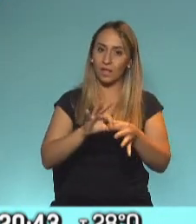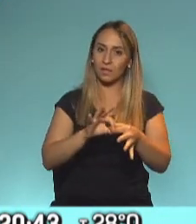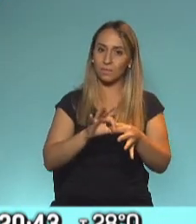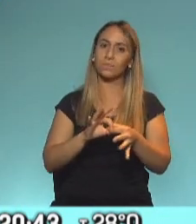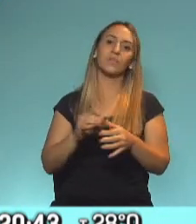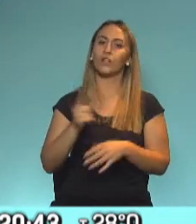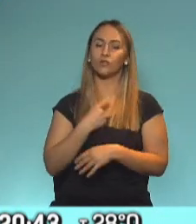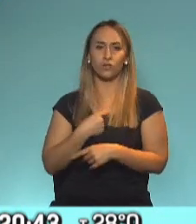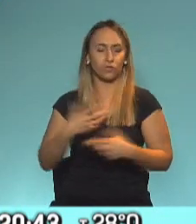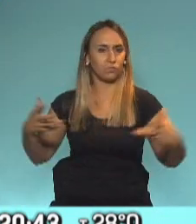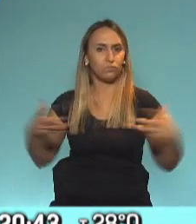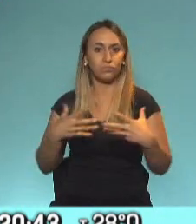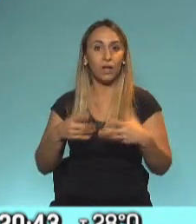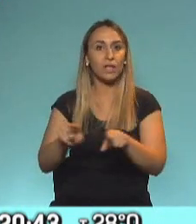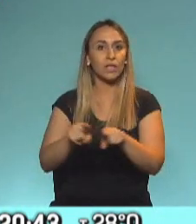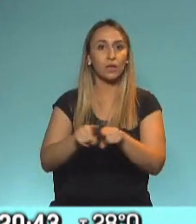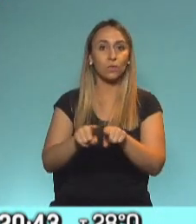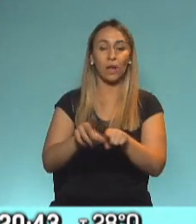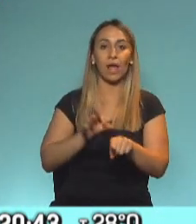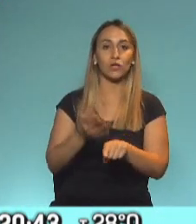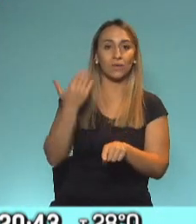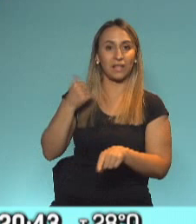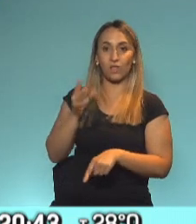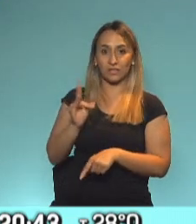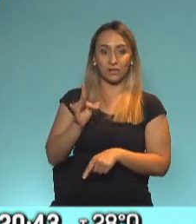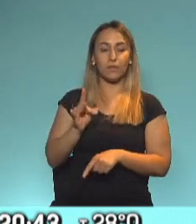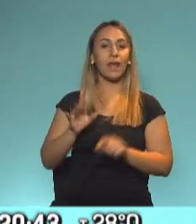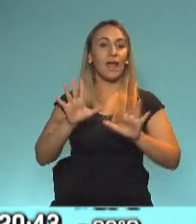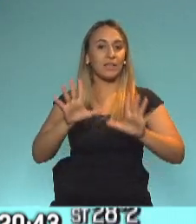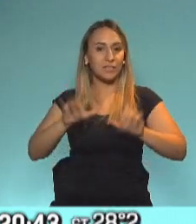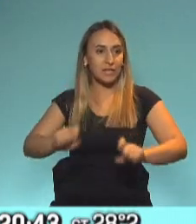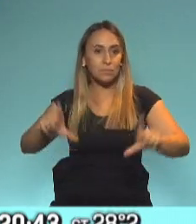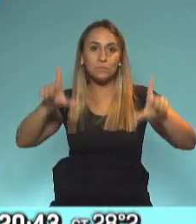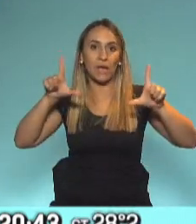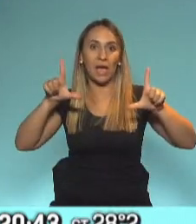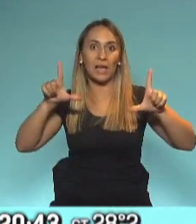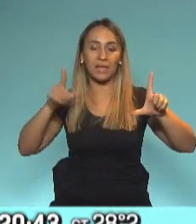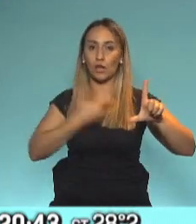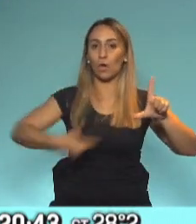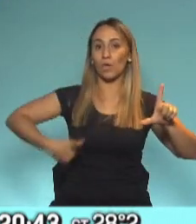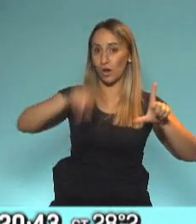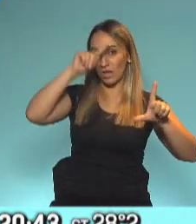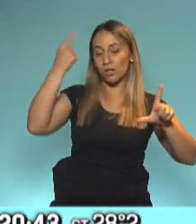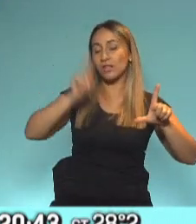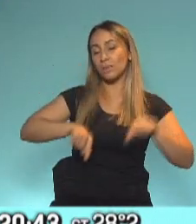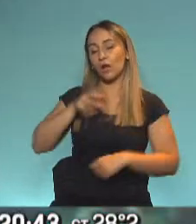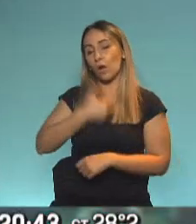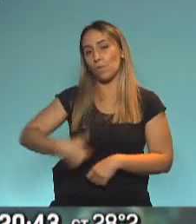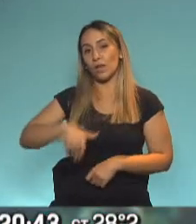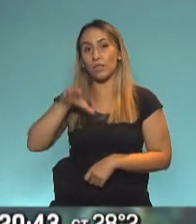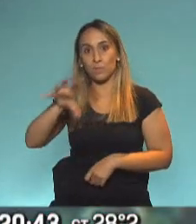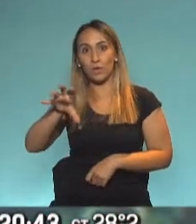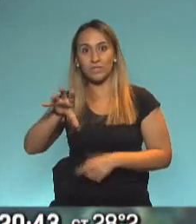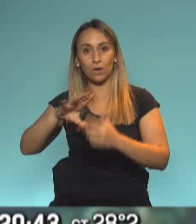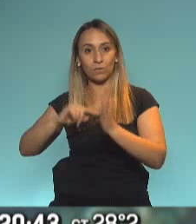juntos que en diciembre pasado. Esa es, seguramente, la imagen que habrá querido mostrar el gobierno nacional y el gobierno provincial. Sí, Ariel, ¿qué tal?